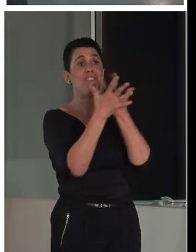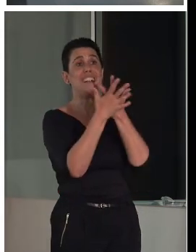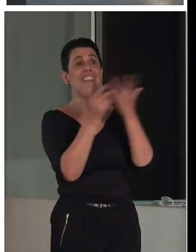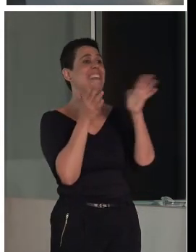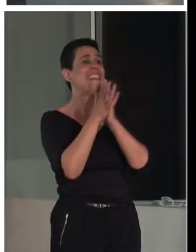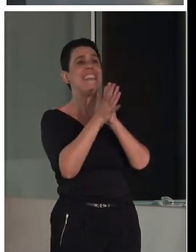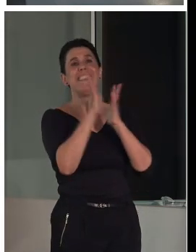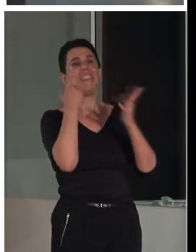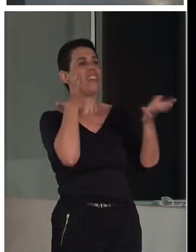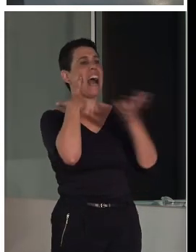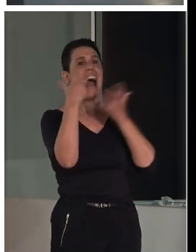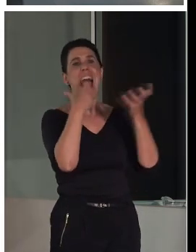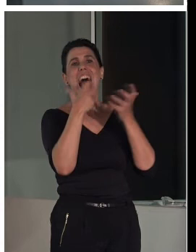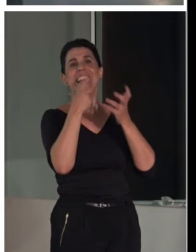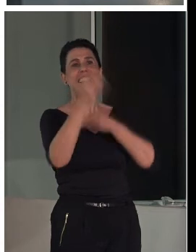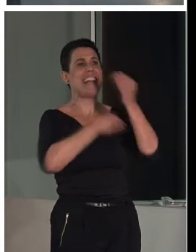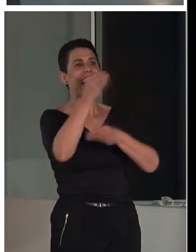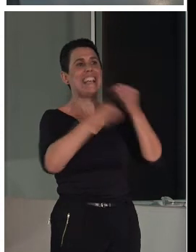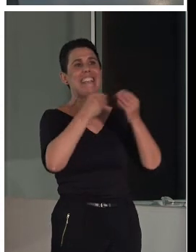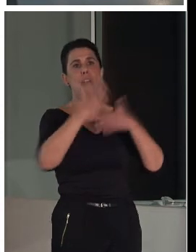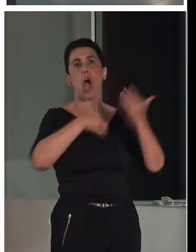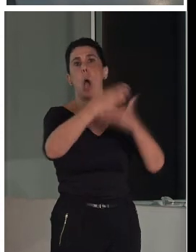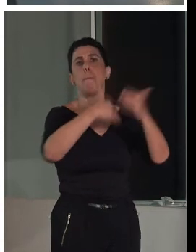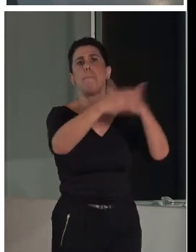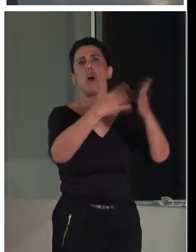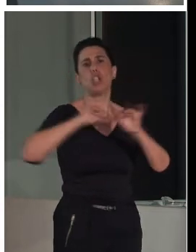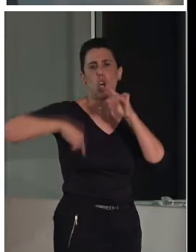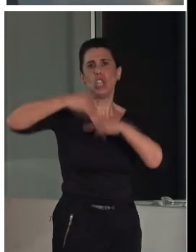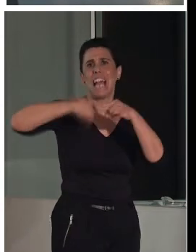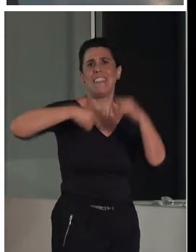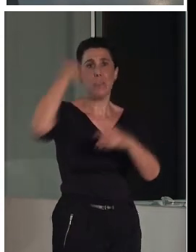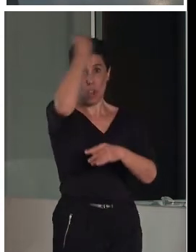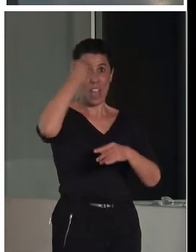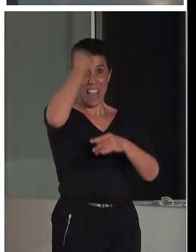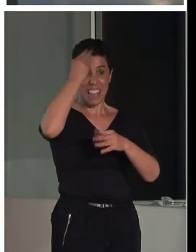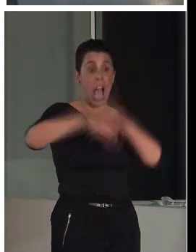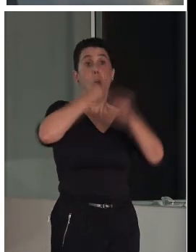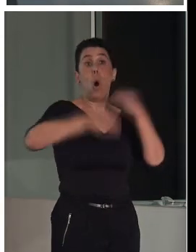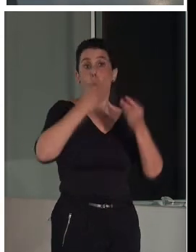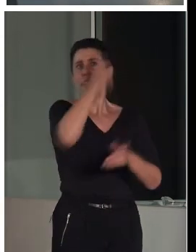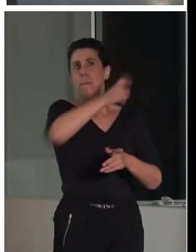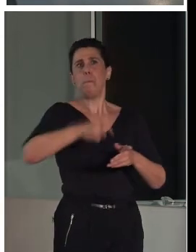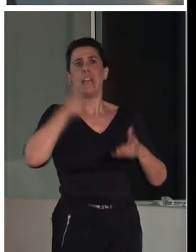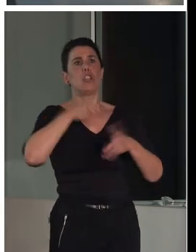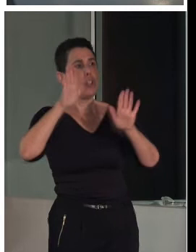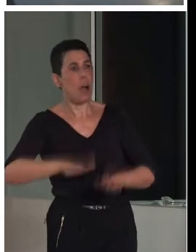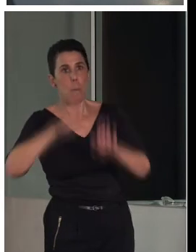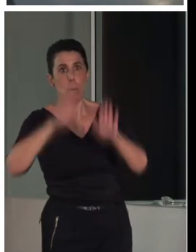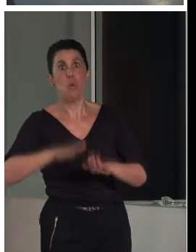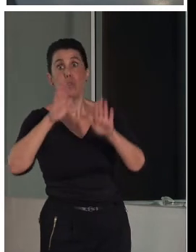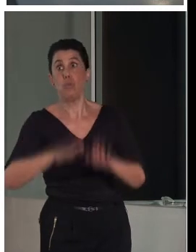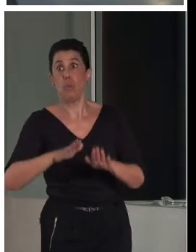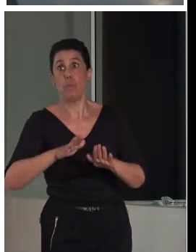-artística que se realiza con procesos de trabajo de tradición islámica por musulmanes, una vez que el territorio está bajo el poder